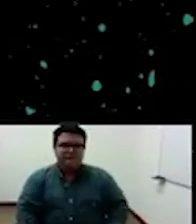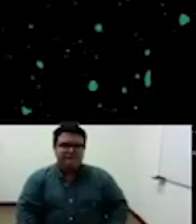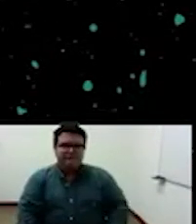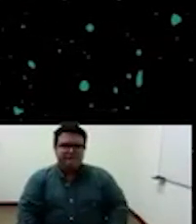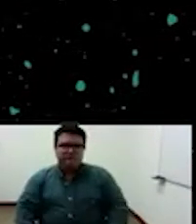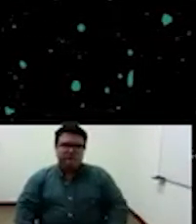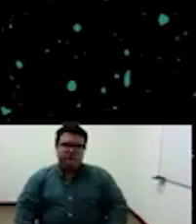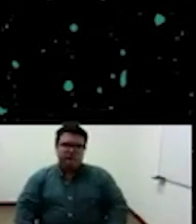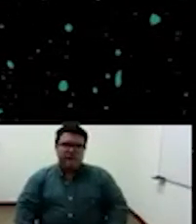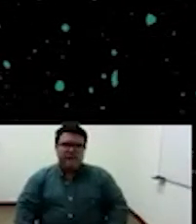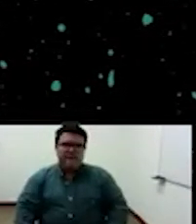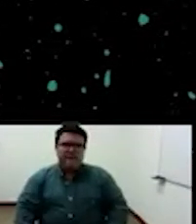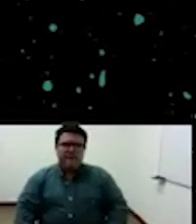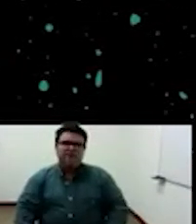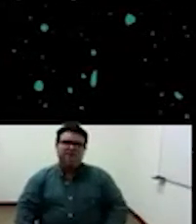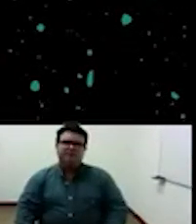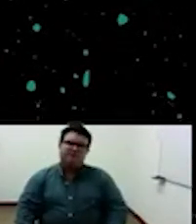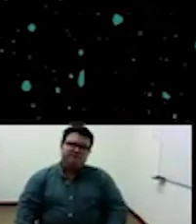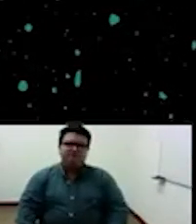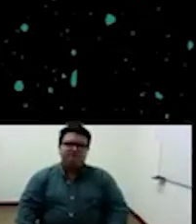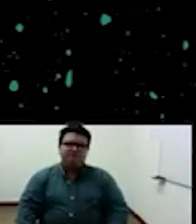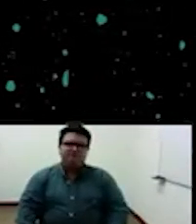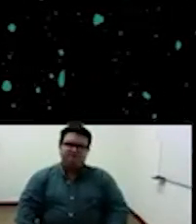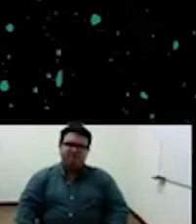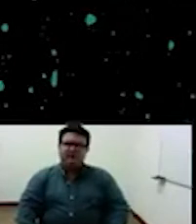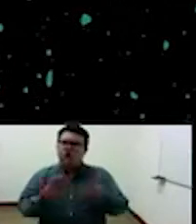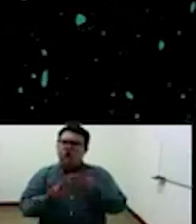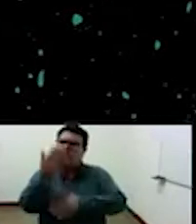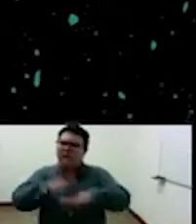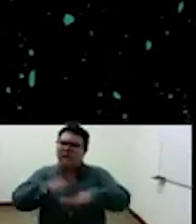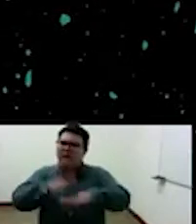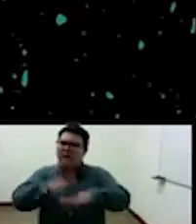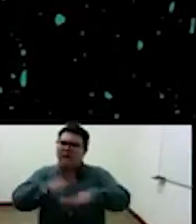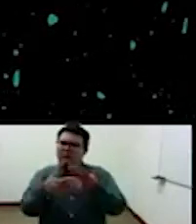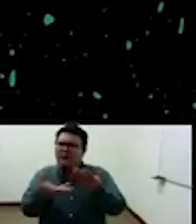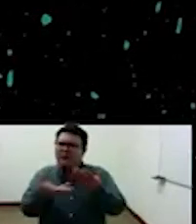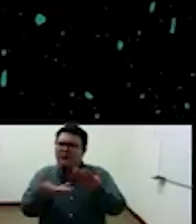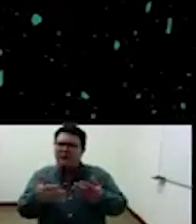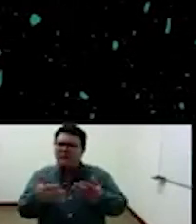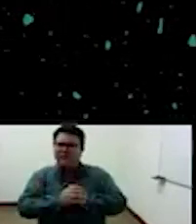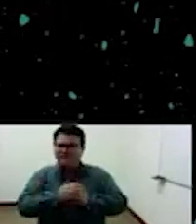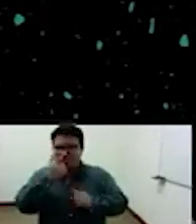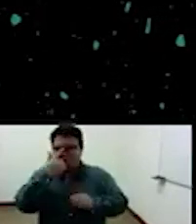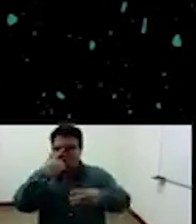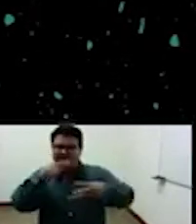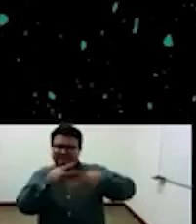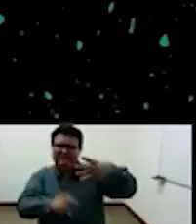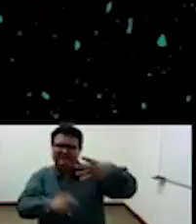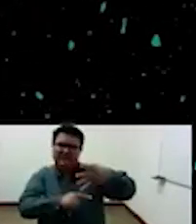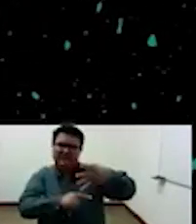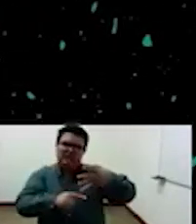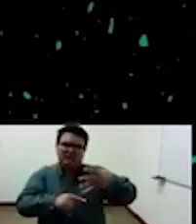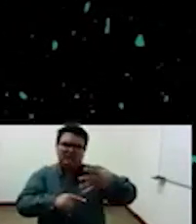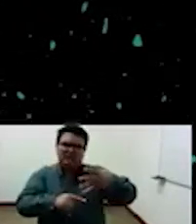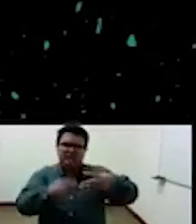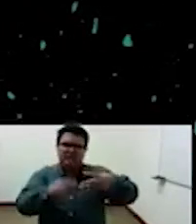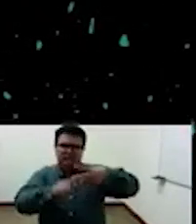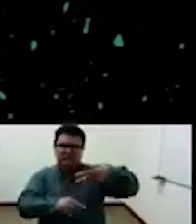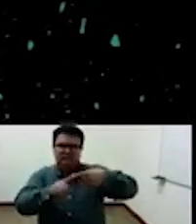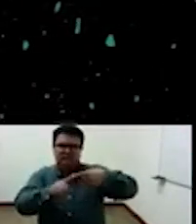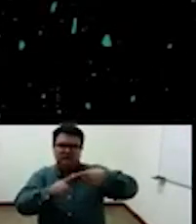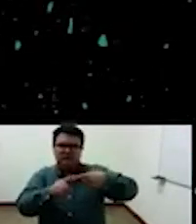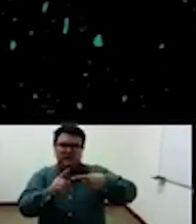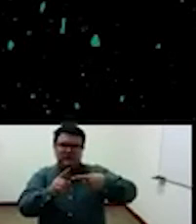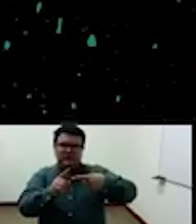lo que generó esta modernidad es que se creó una red se le bueno se le